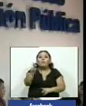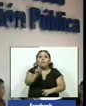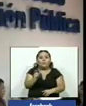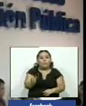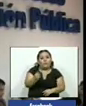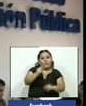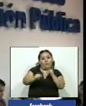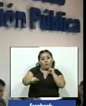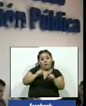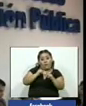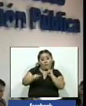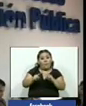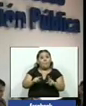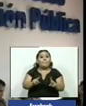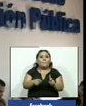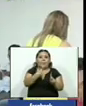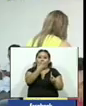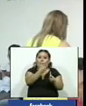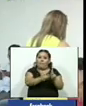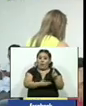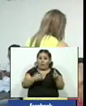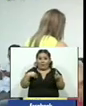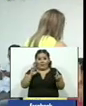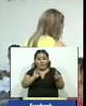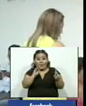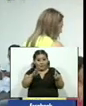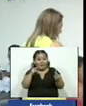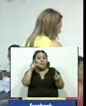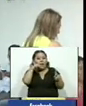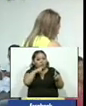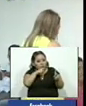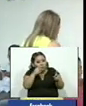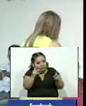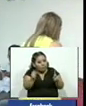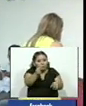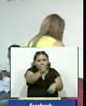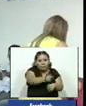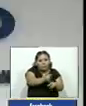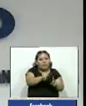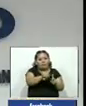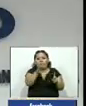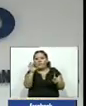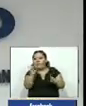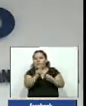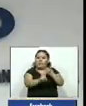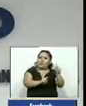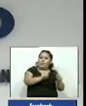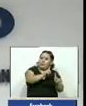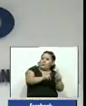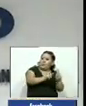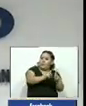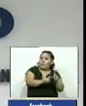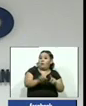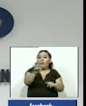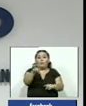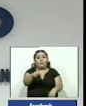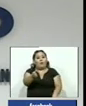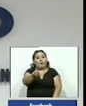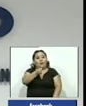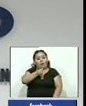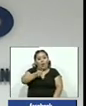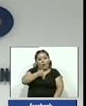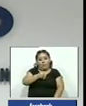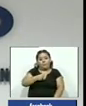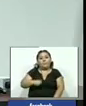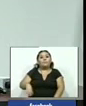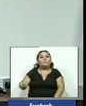sería el primer funcionario nombrado por el actual gobierno que renuncia en medio de cuestionamientos este es un informe para